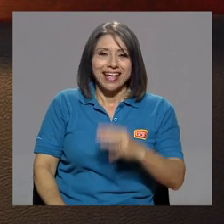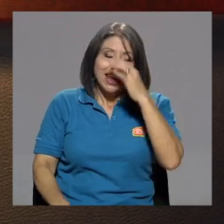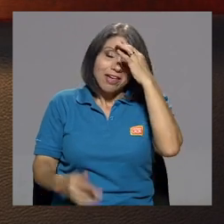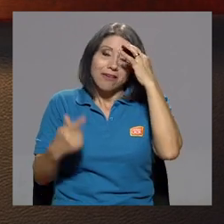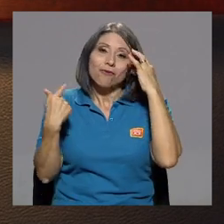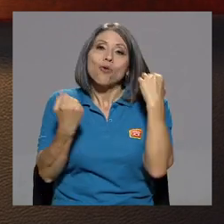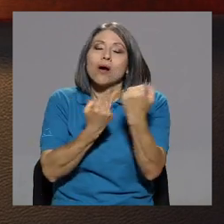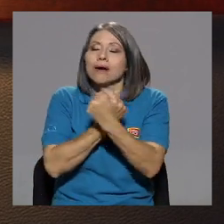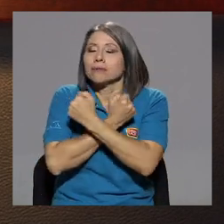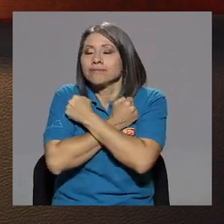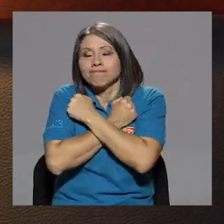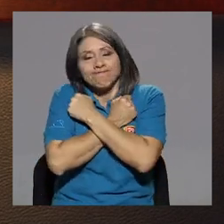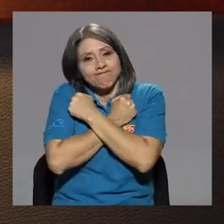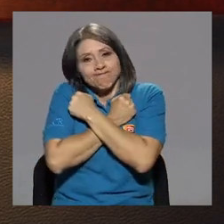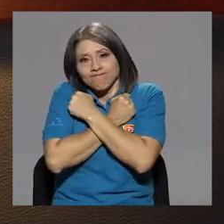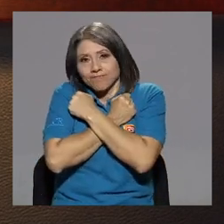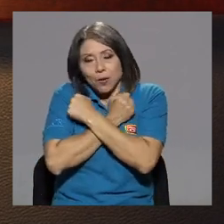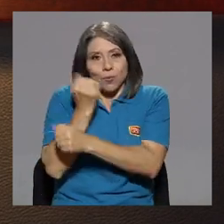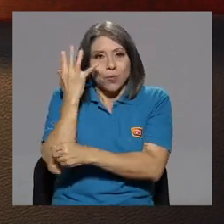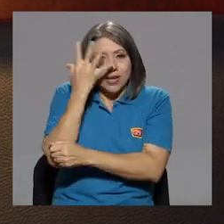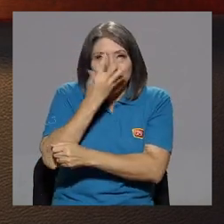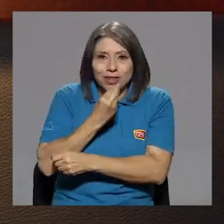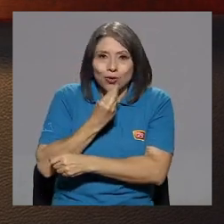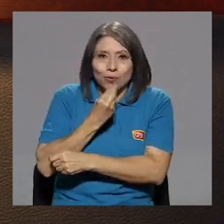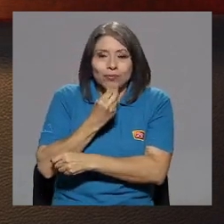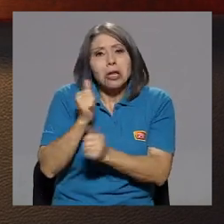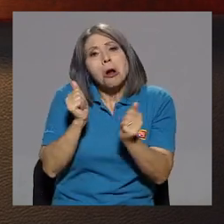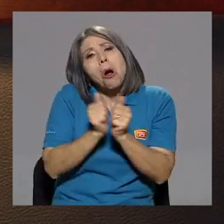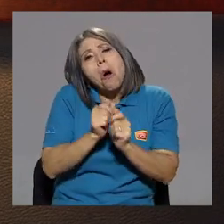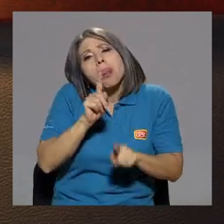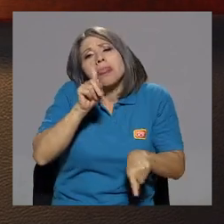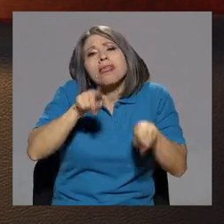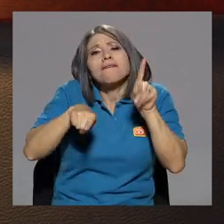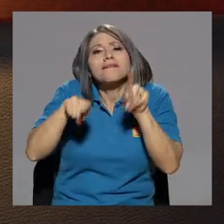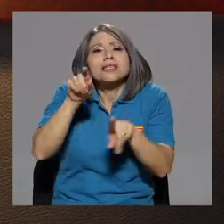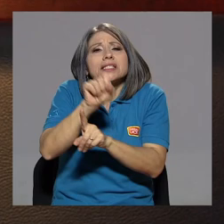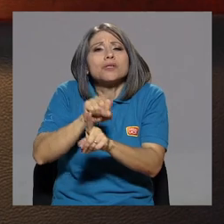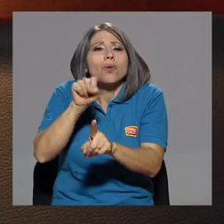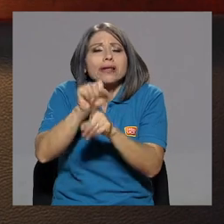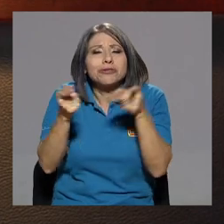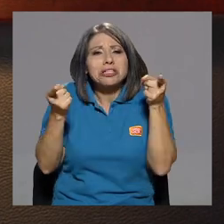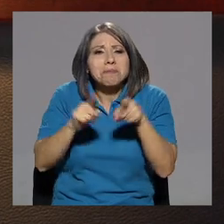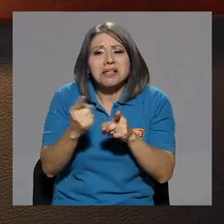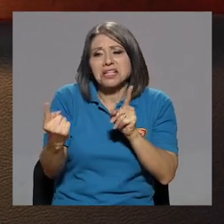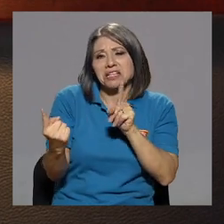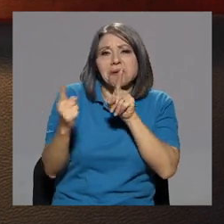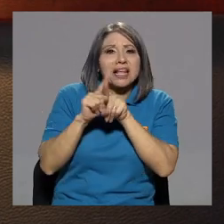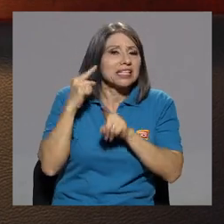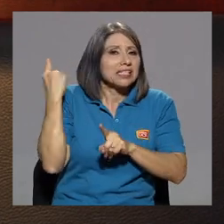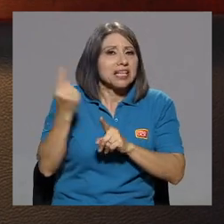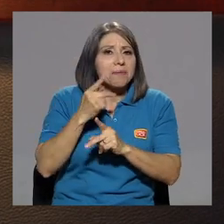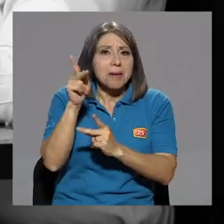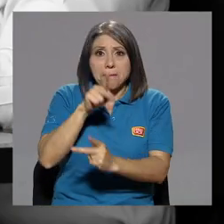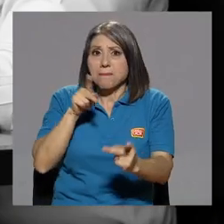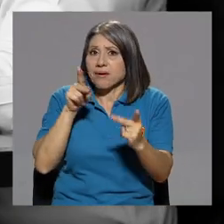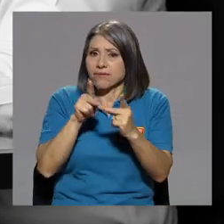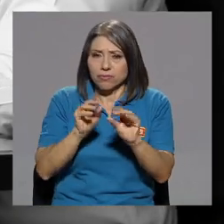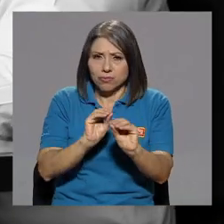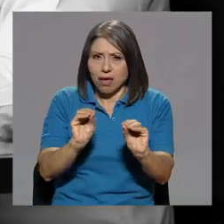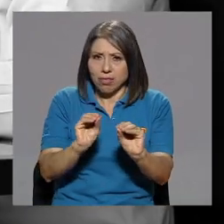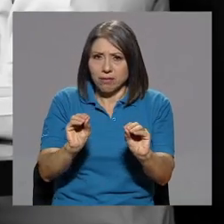Y fue un amor muy grande, muy lindo. Con los bemoles que hay en las parejas, ¿verdad? Siempre. Nada es perfecto.